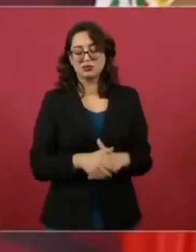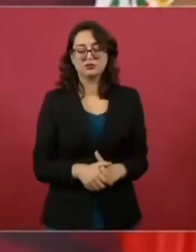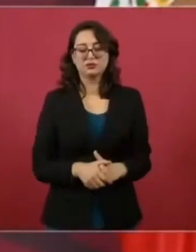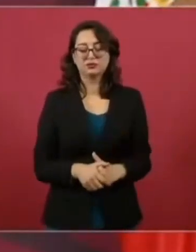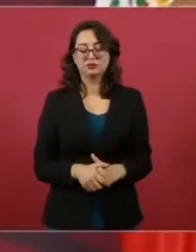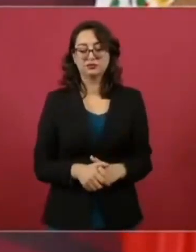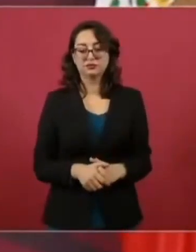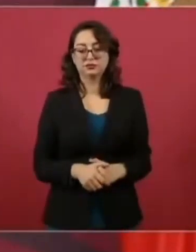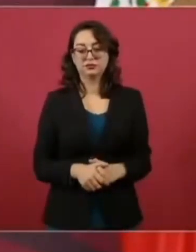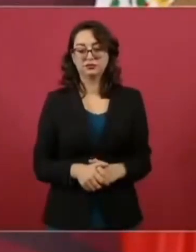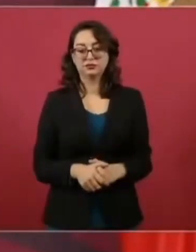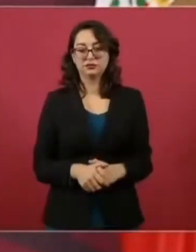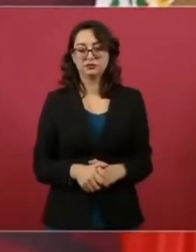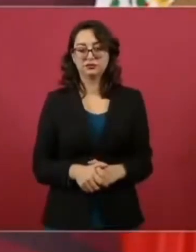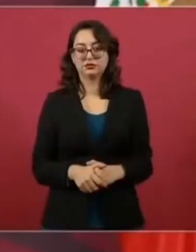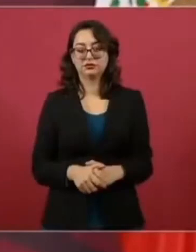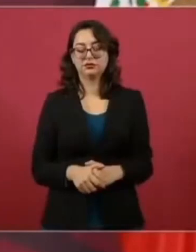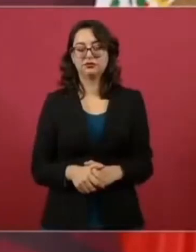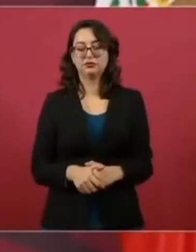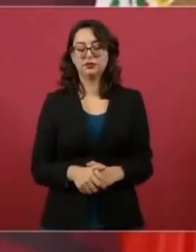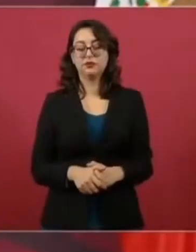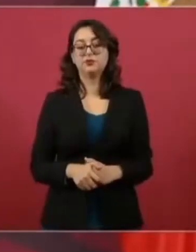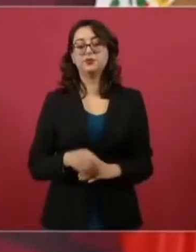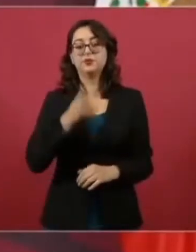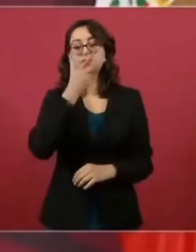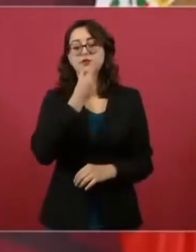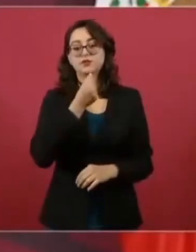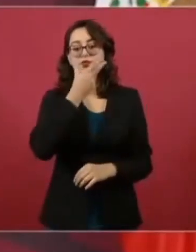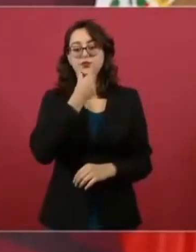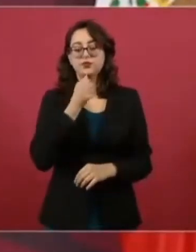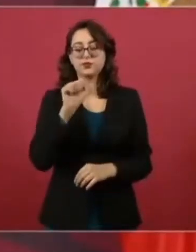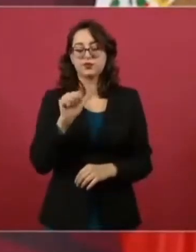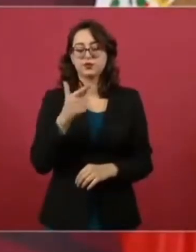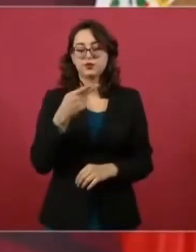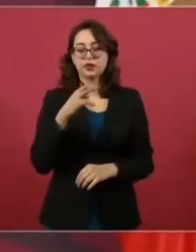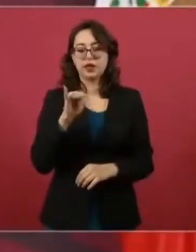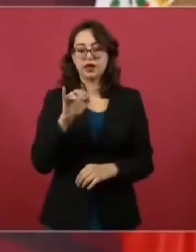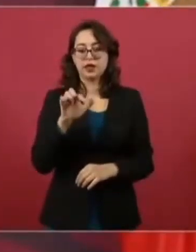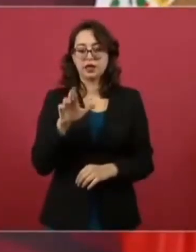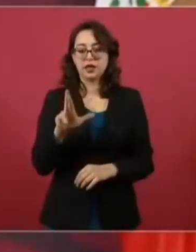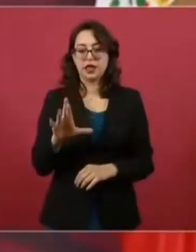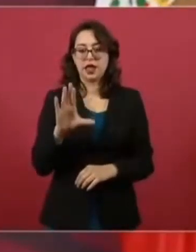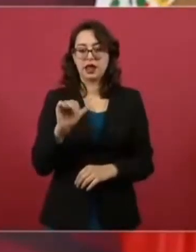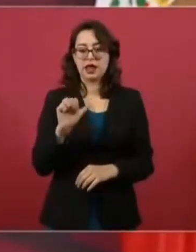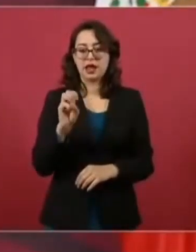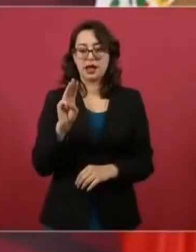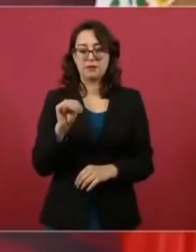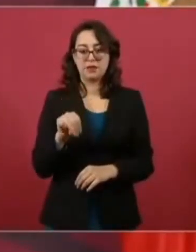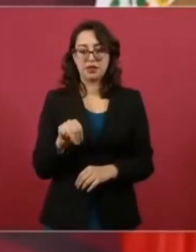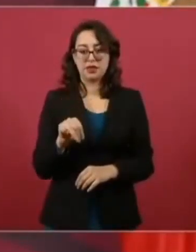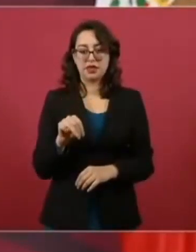Dejan lo que dice Aguilar Camín de la señora Xochitl en estos días.